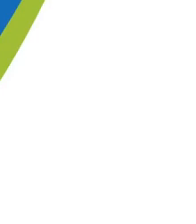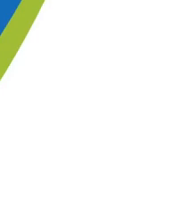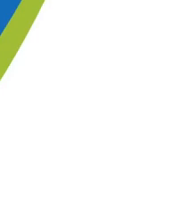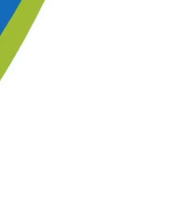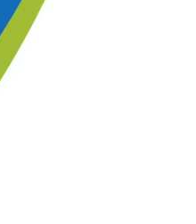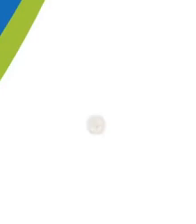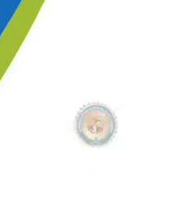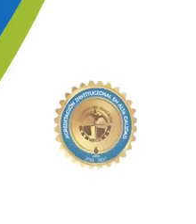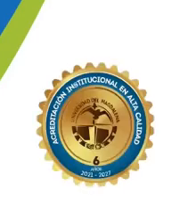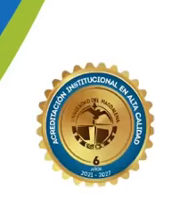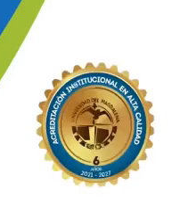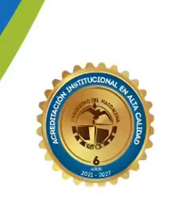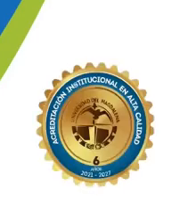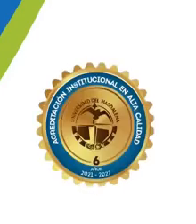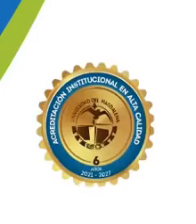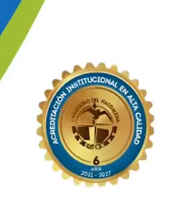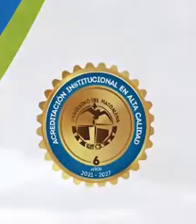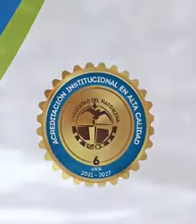elige